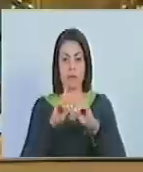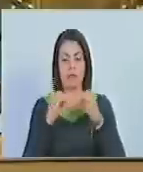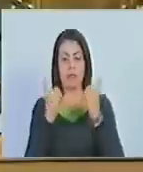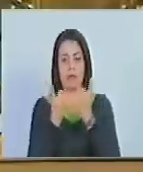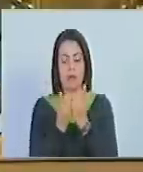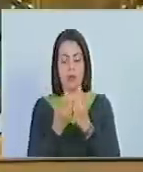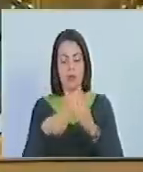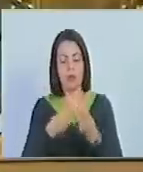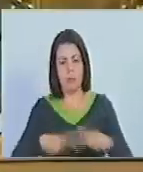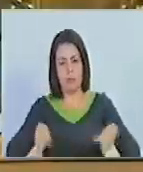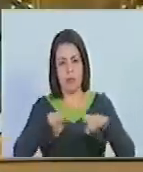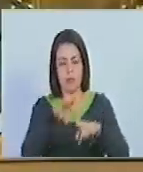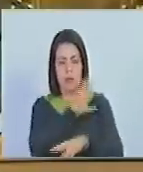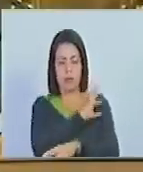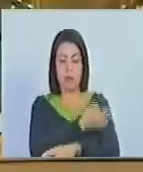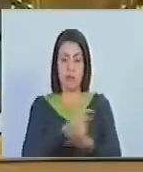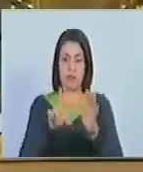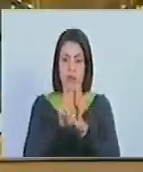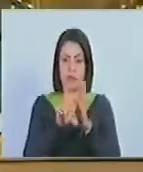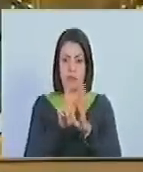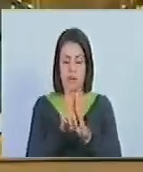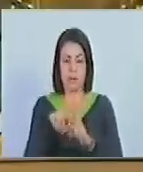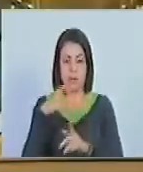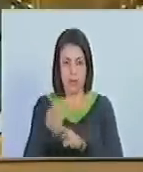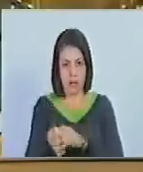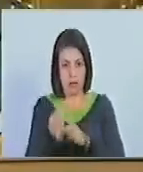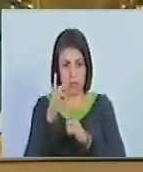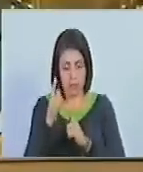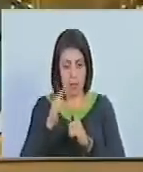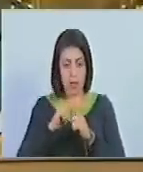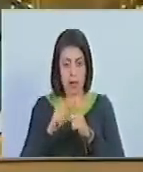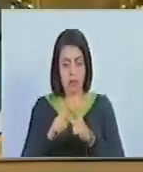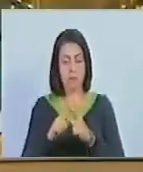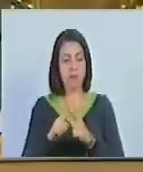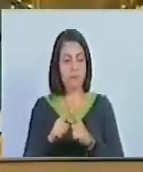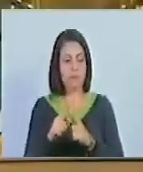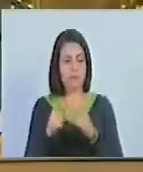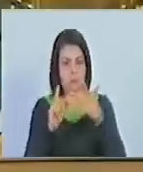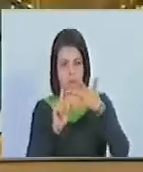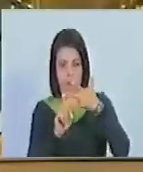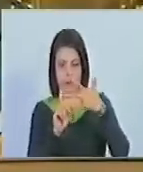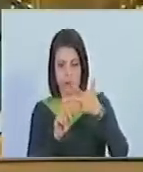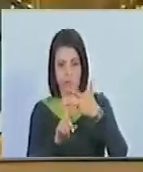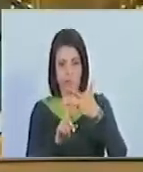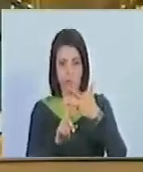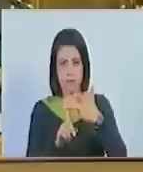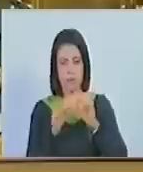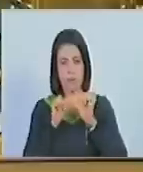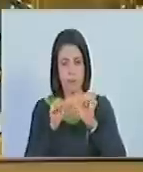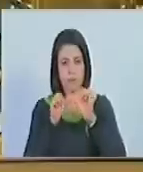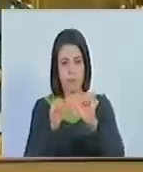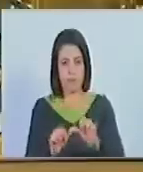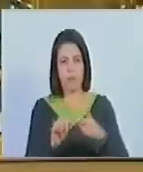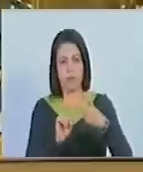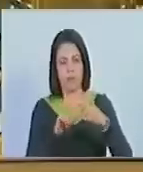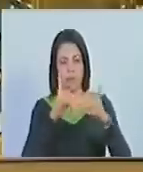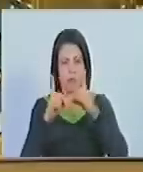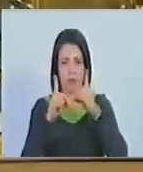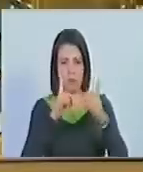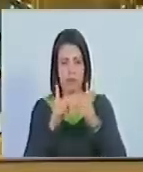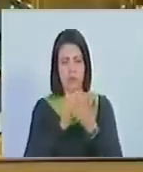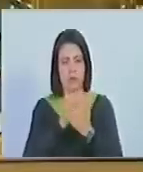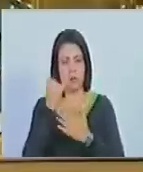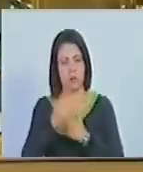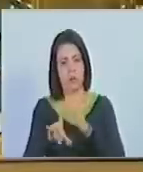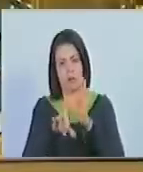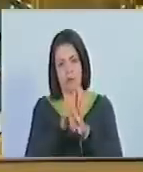con rango, valor y fuerza de ley de pesca y acuicultura. Y punto número 3, continuación de la segunda discusión del